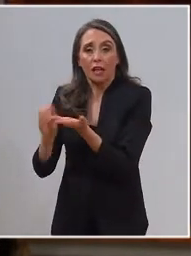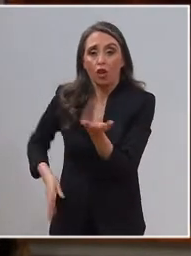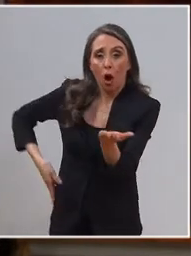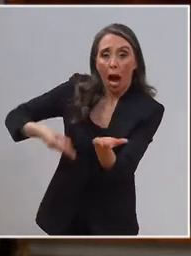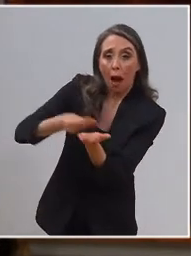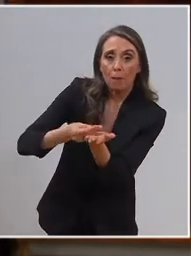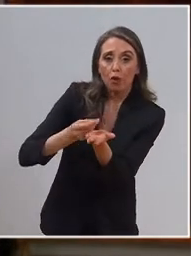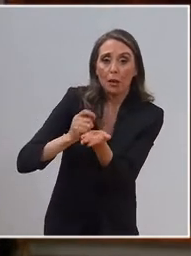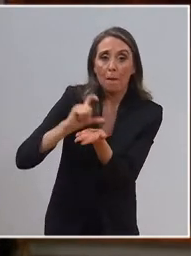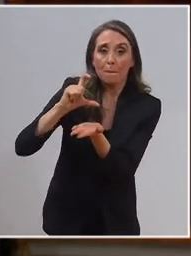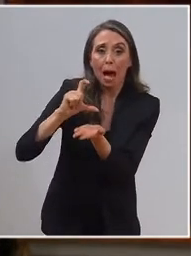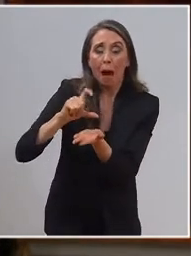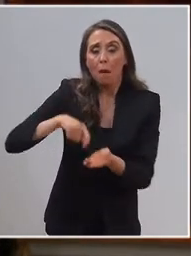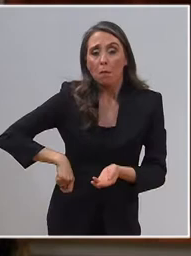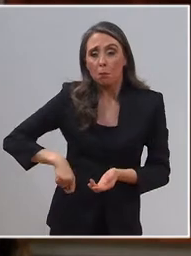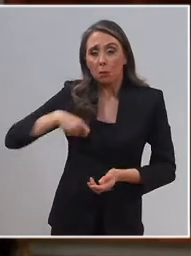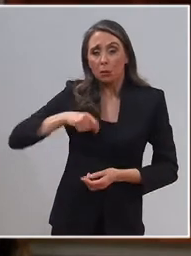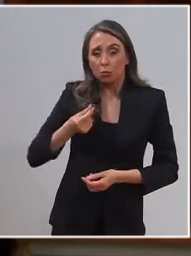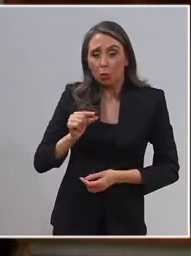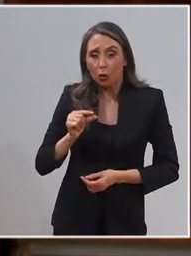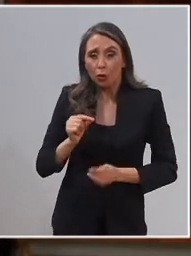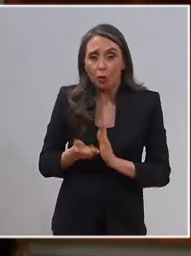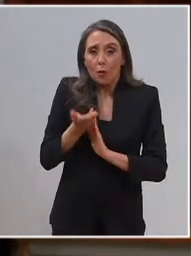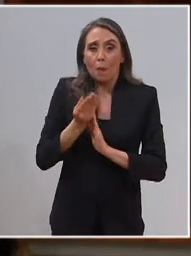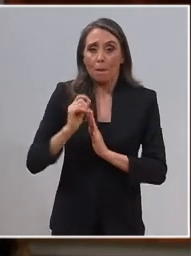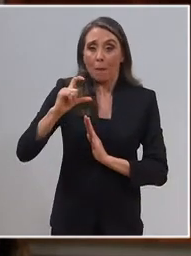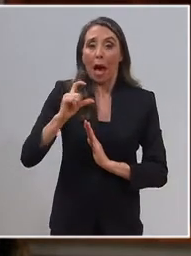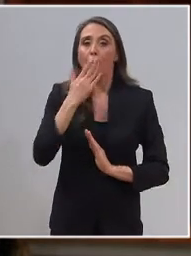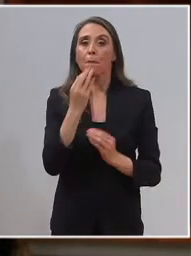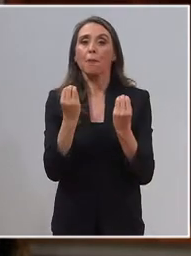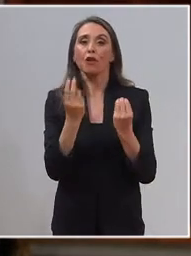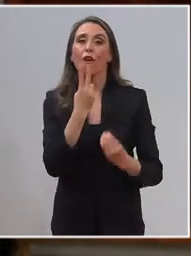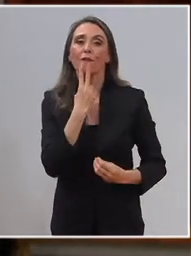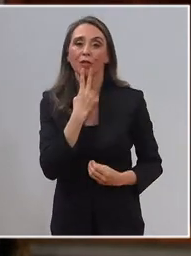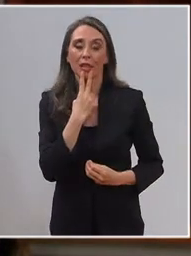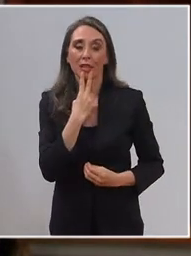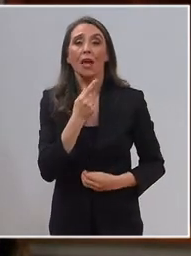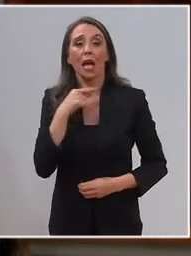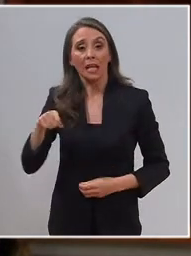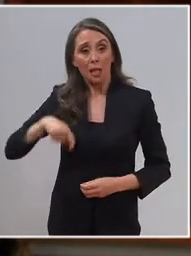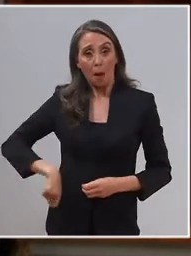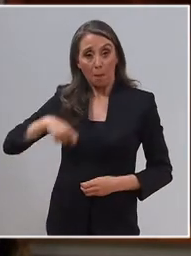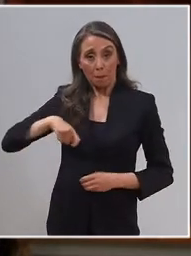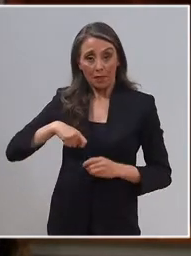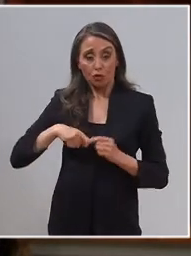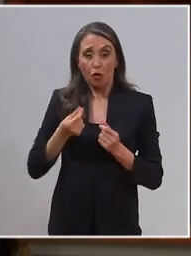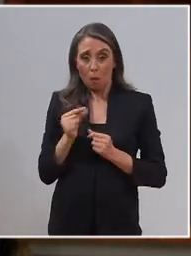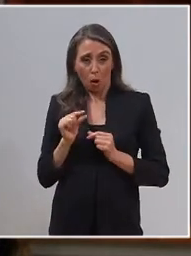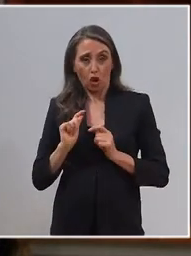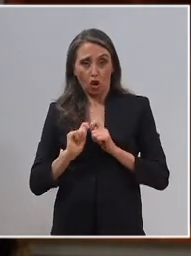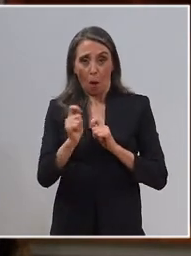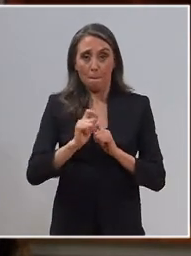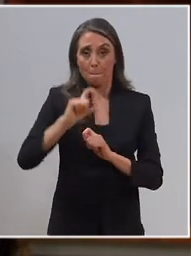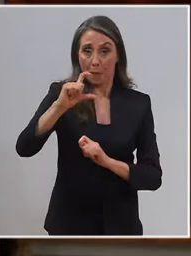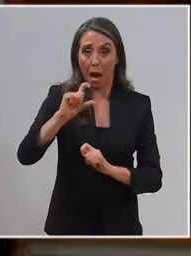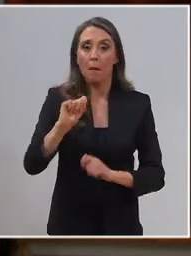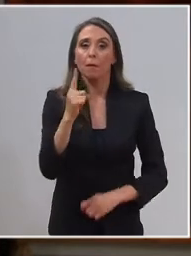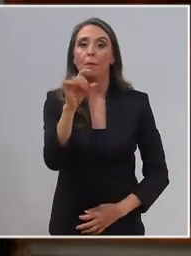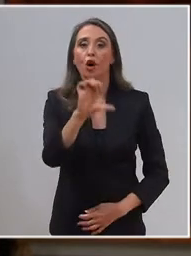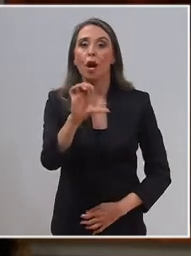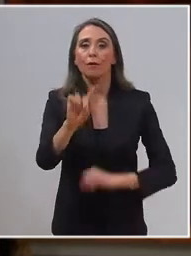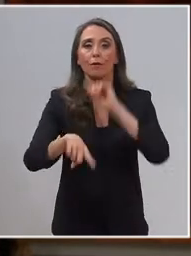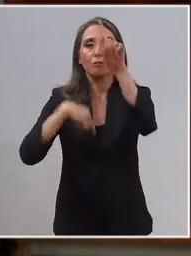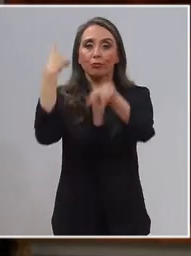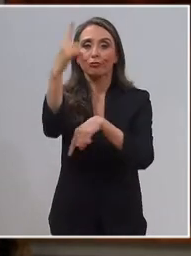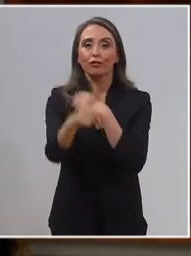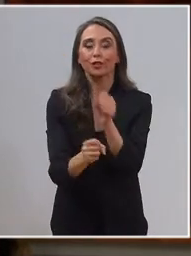para mejorar sus pensiones y mejorar sus vidas. Nuestra intención es pagar estas pensiones mejoradas a partir del 1 de enero del